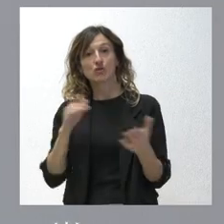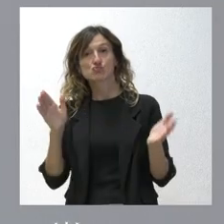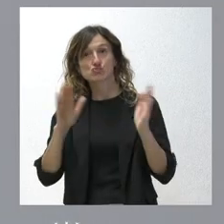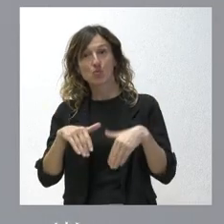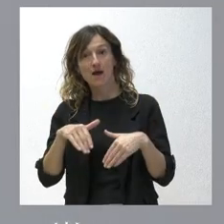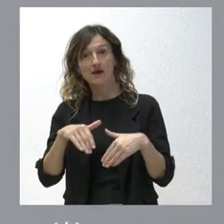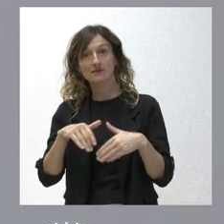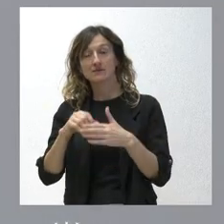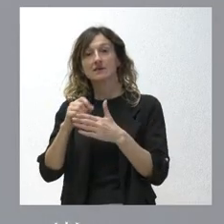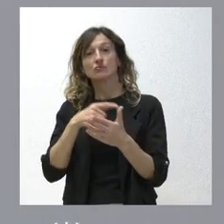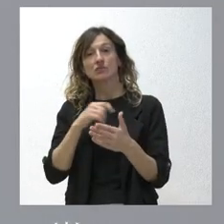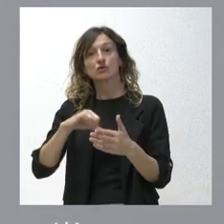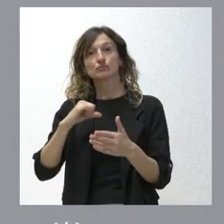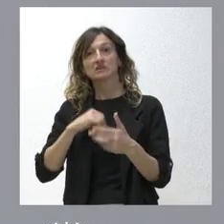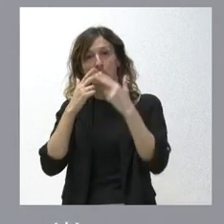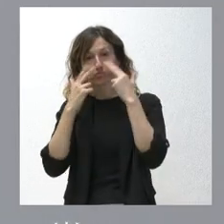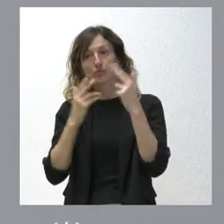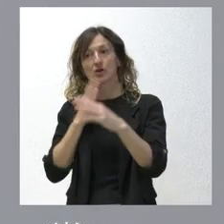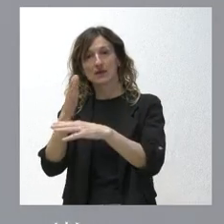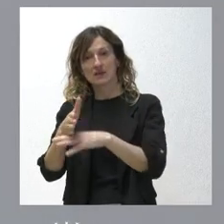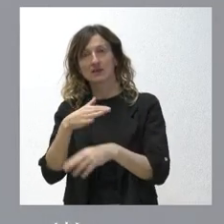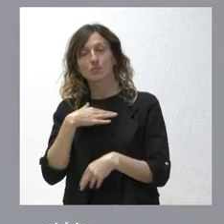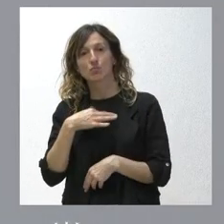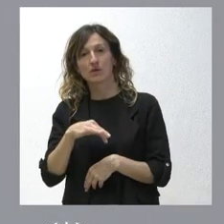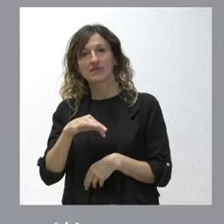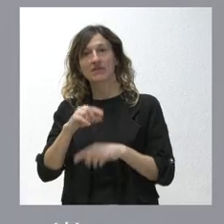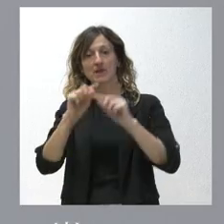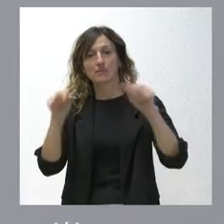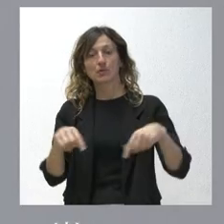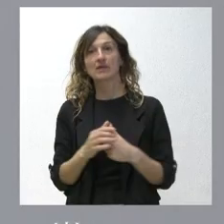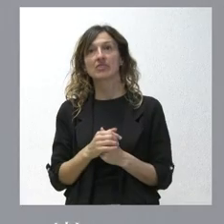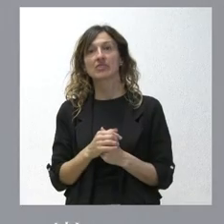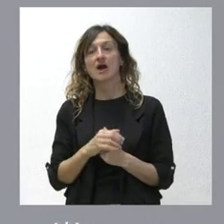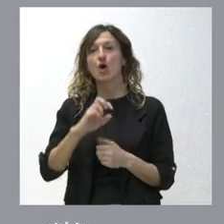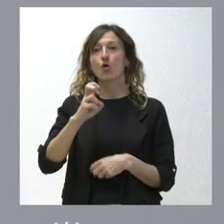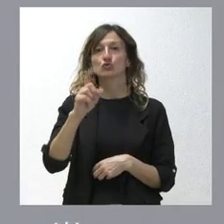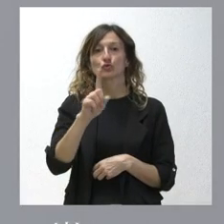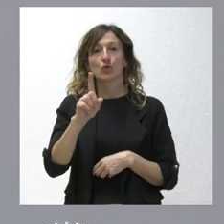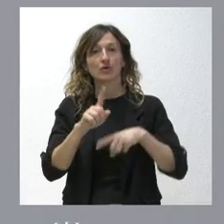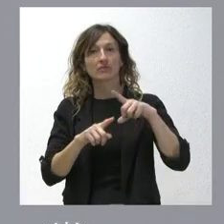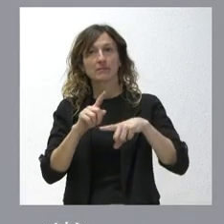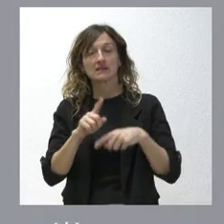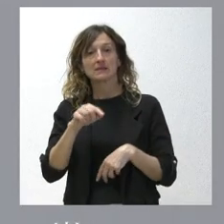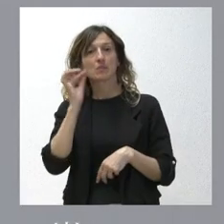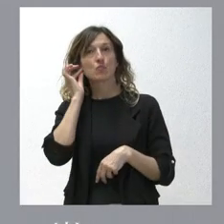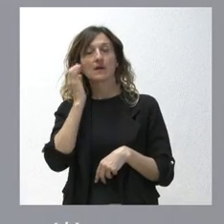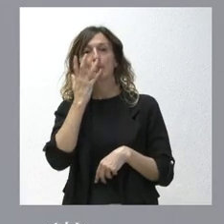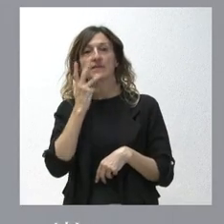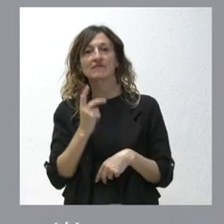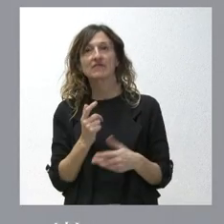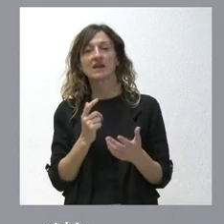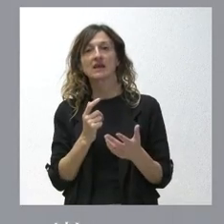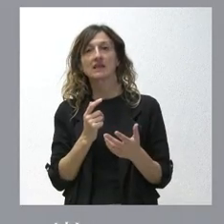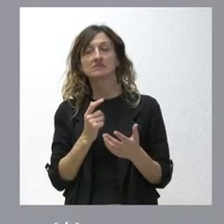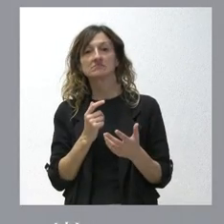puede realizar en hospitales públicos en la mitad de la provincia y en otros no y, en todo caso, también hay mujeres que prefieren realizar la